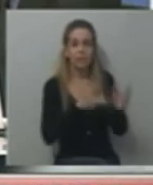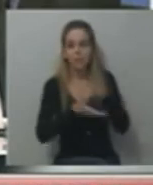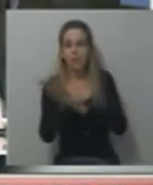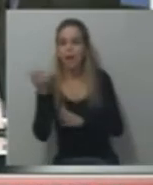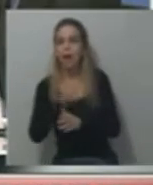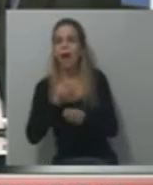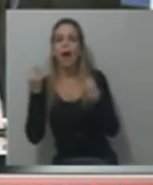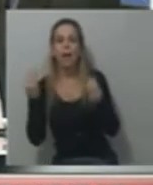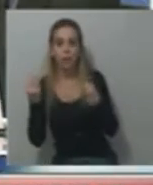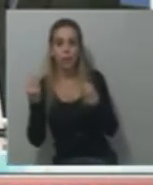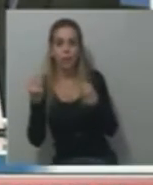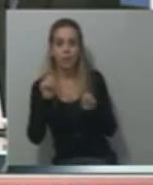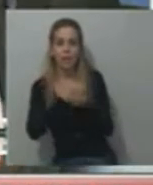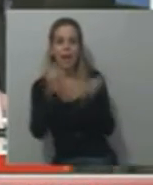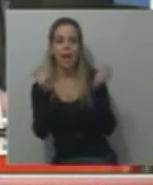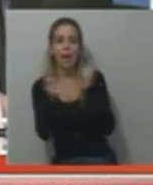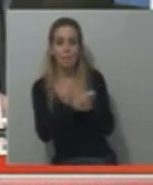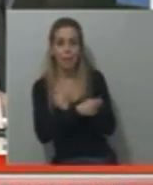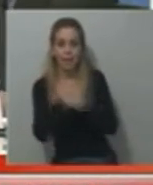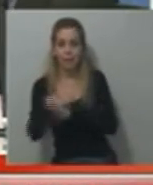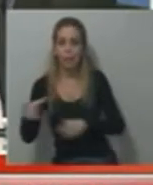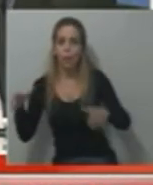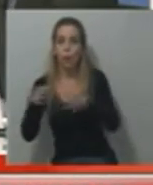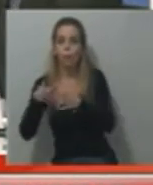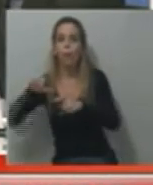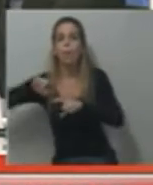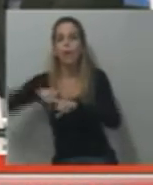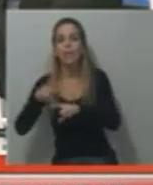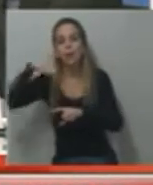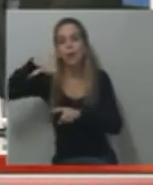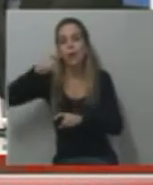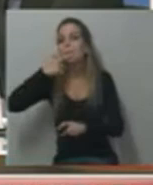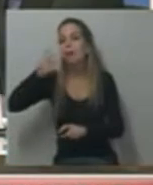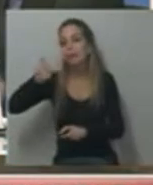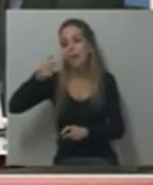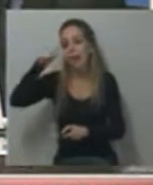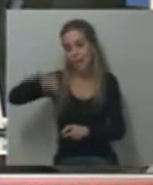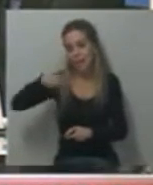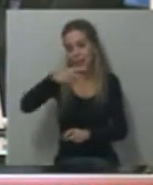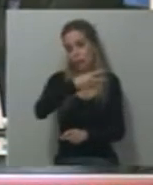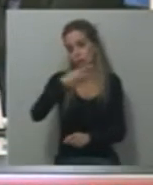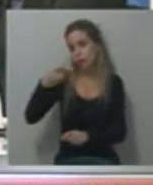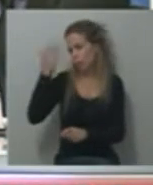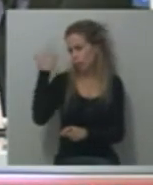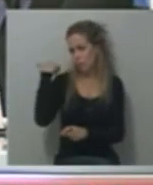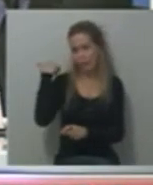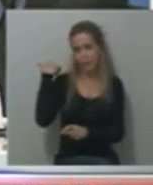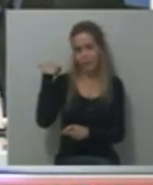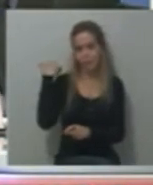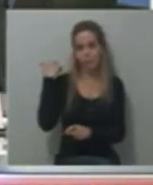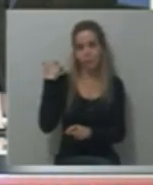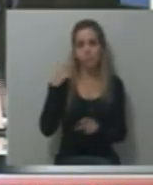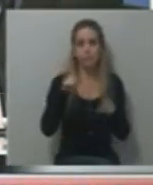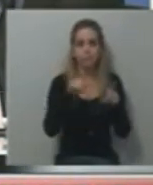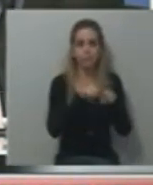frente renovador de Sergio Massa. Sí, sí. Esto pasó hace dos semanas. Una noticia que, por los grandes medios de comunicación,